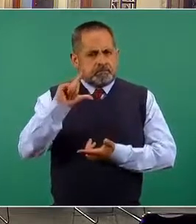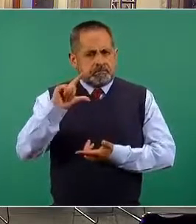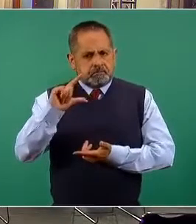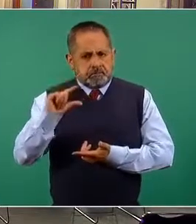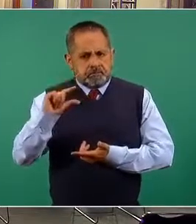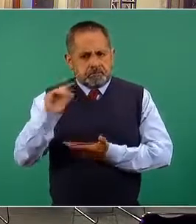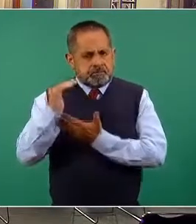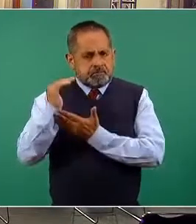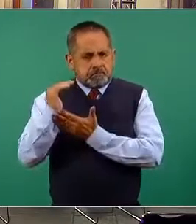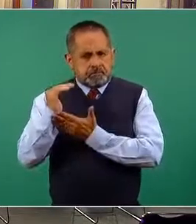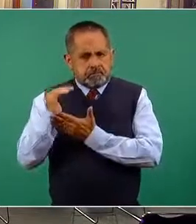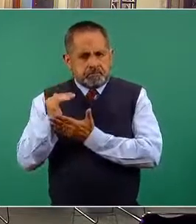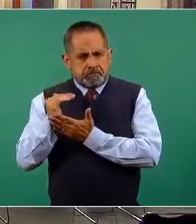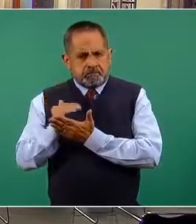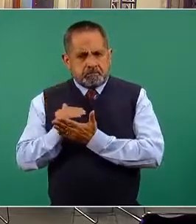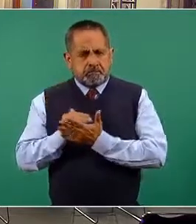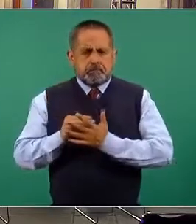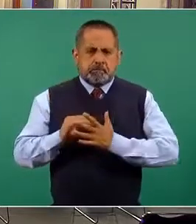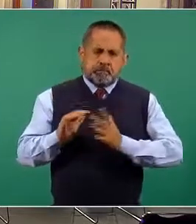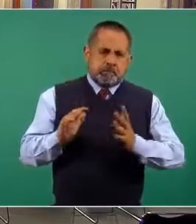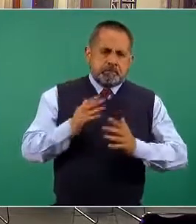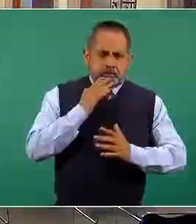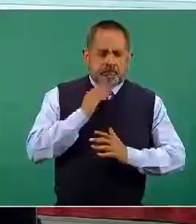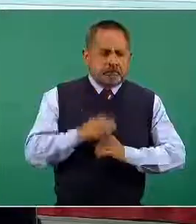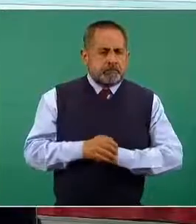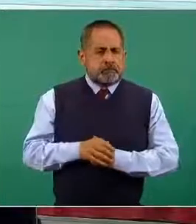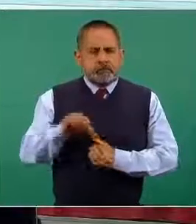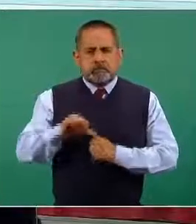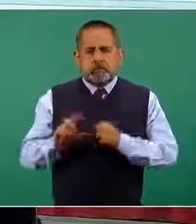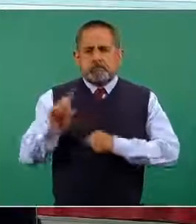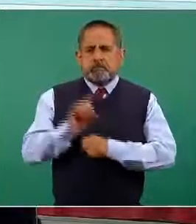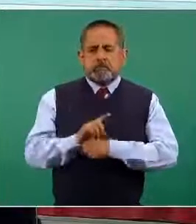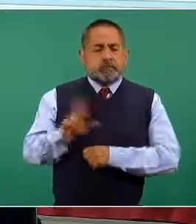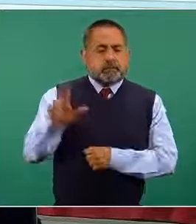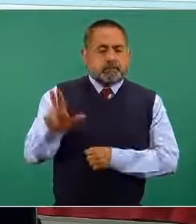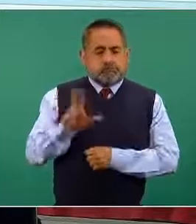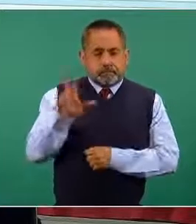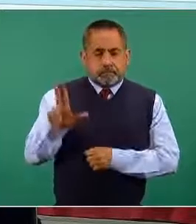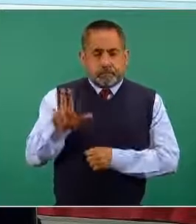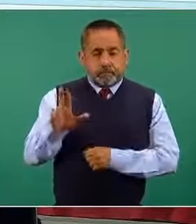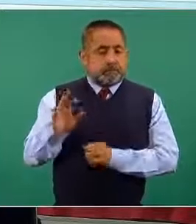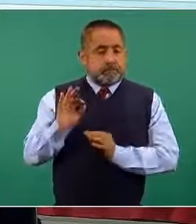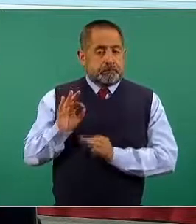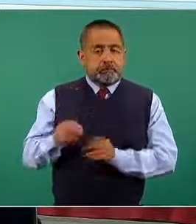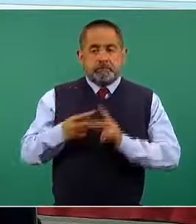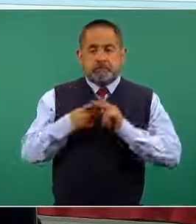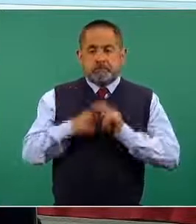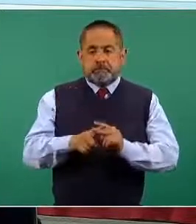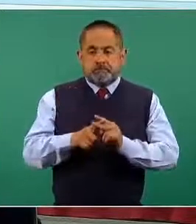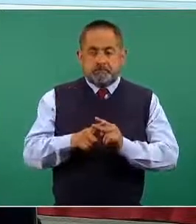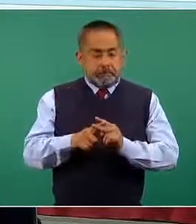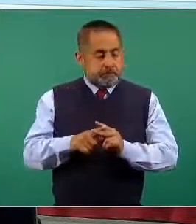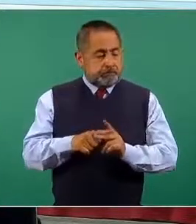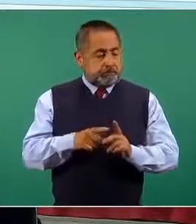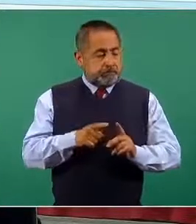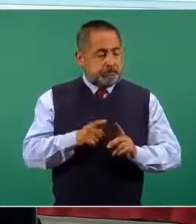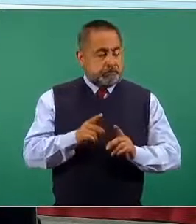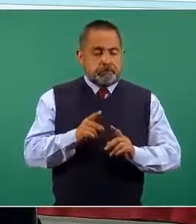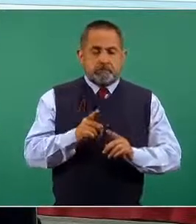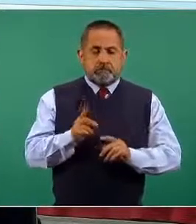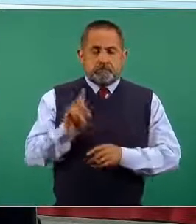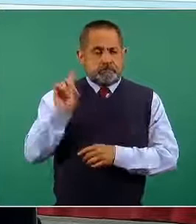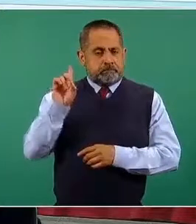diferente ya hoy martes, después de que inicia la semana el